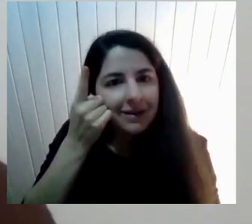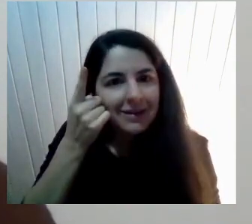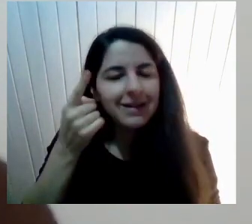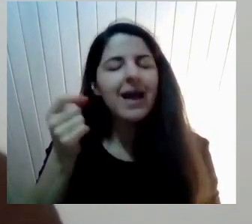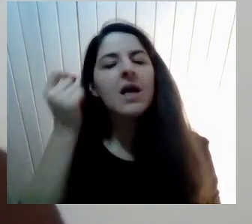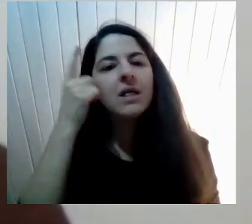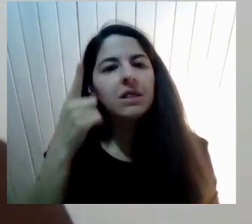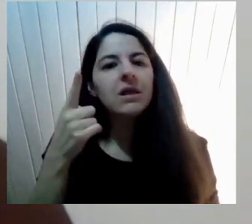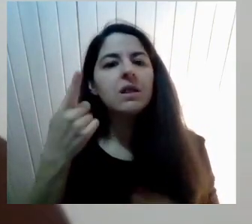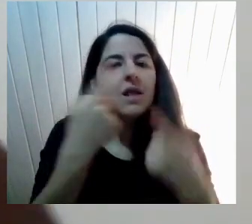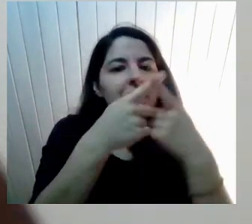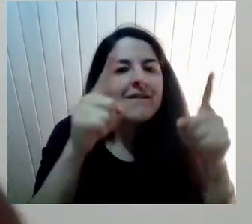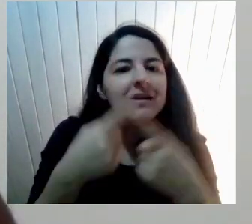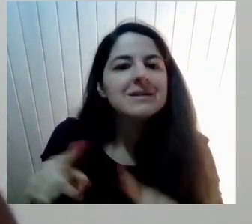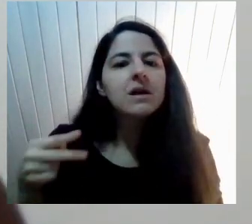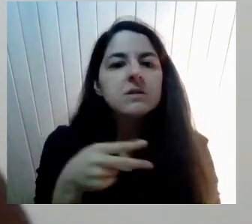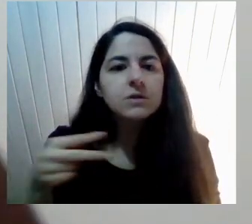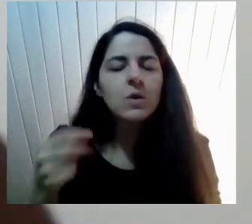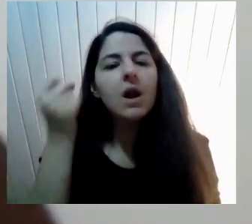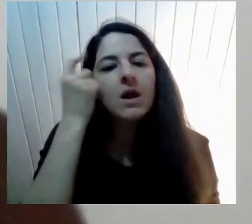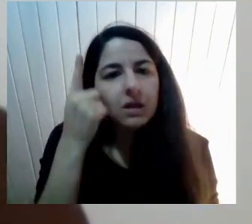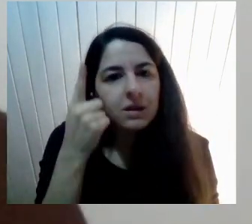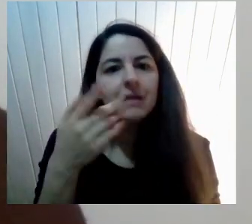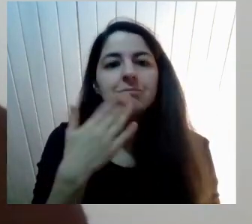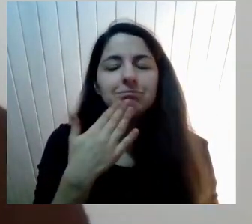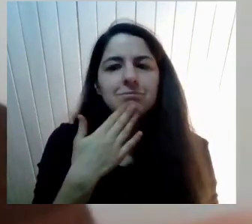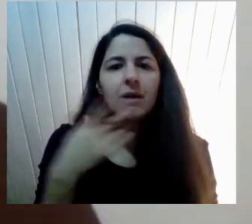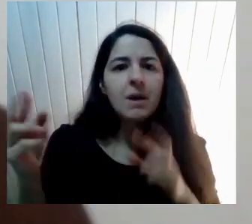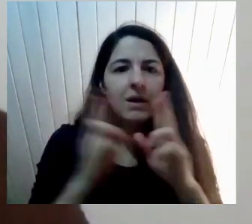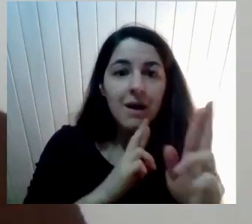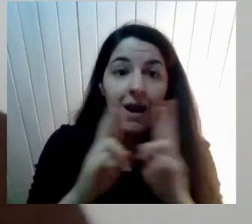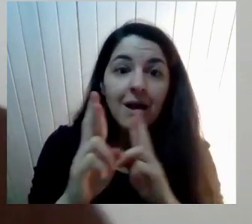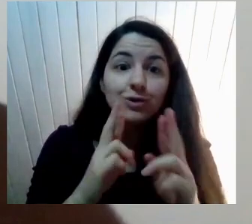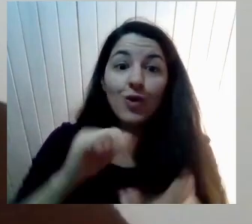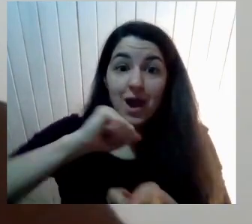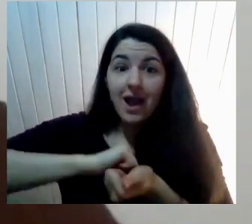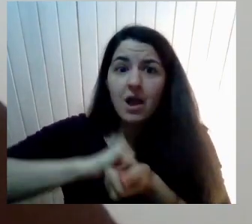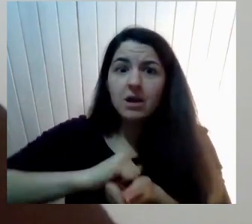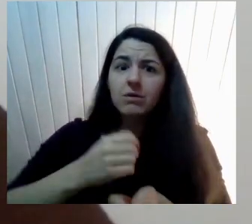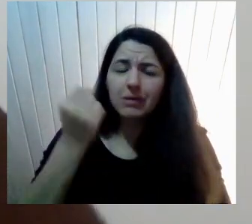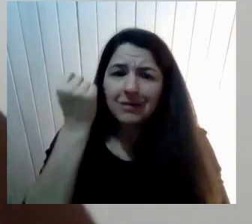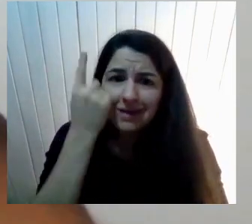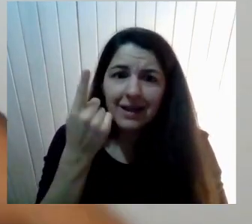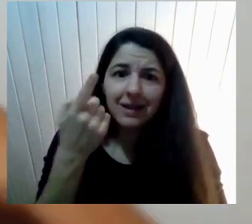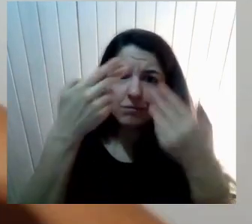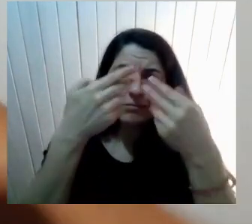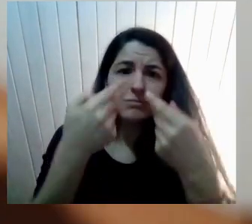identidad sexual También de otro modo Entonces es súper difícil Explicarle por ejemplo Lo que nos planteaba